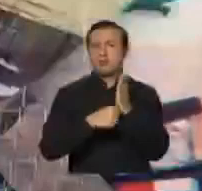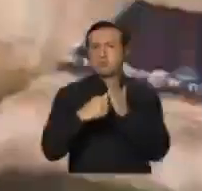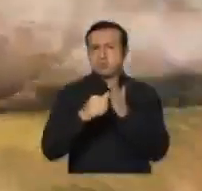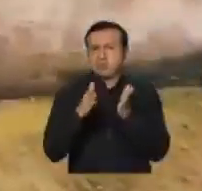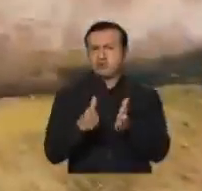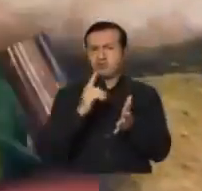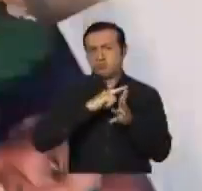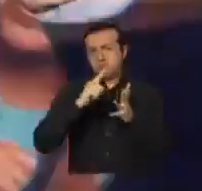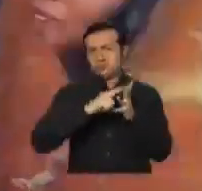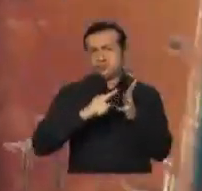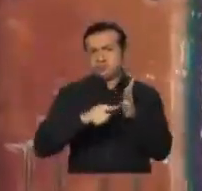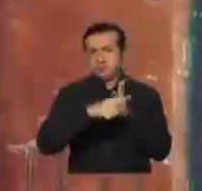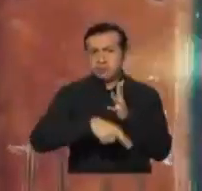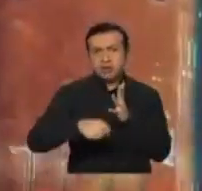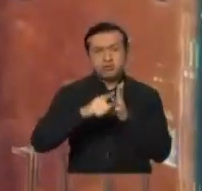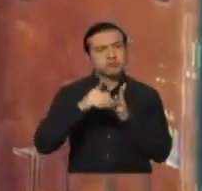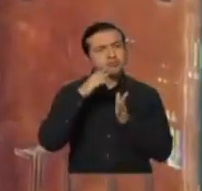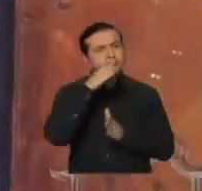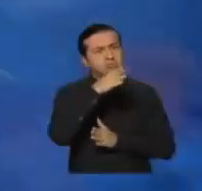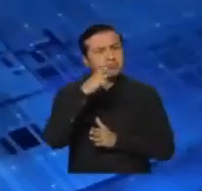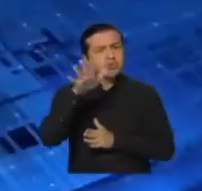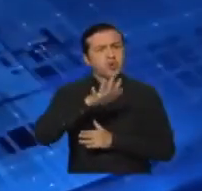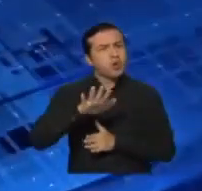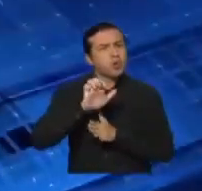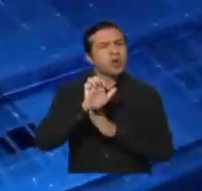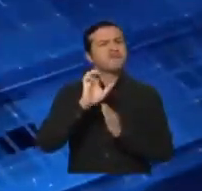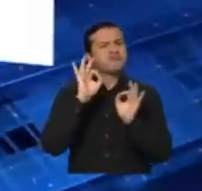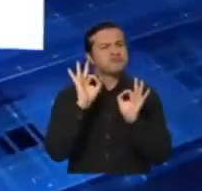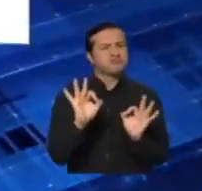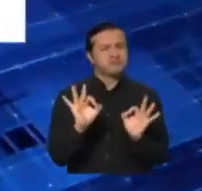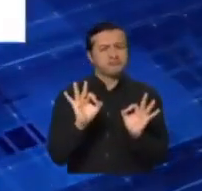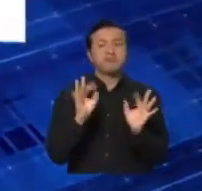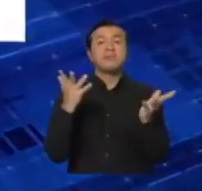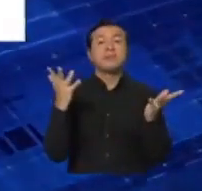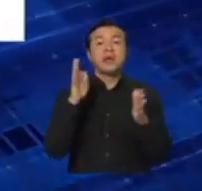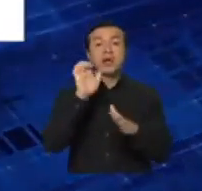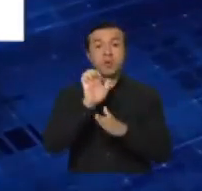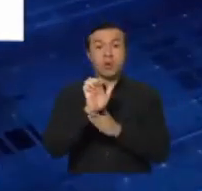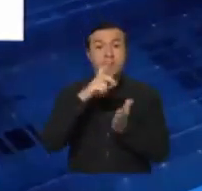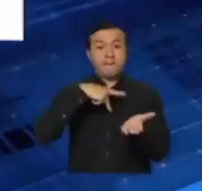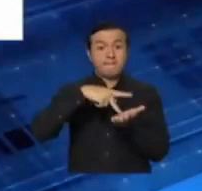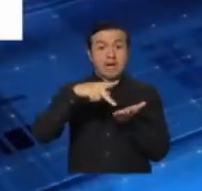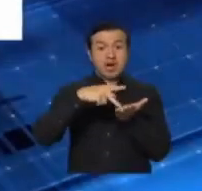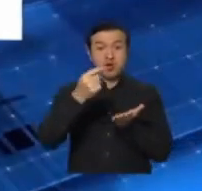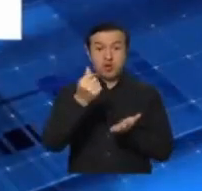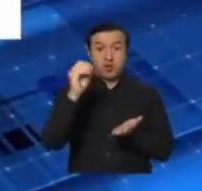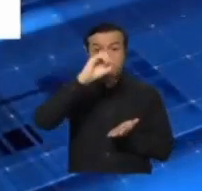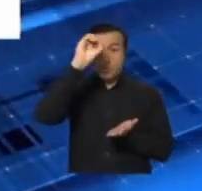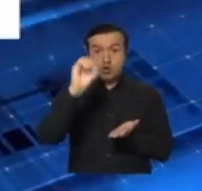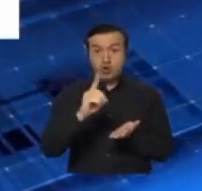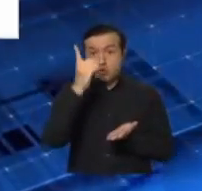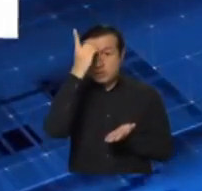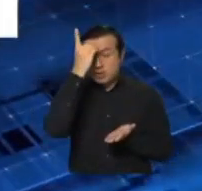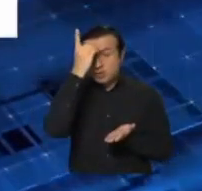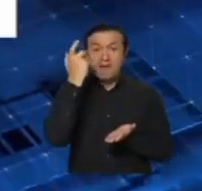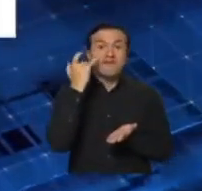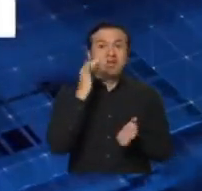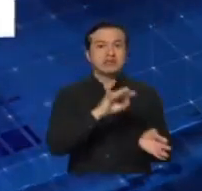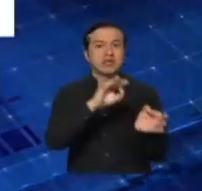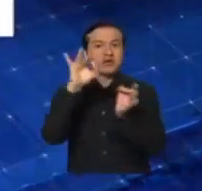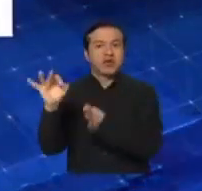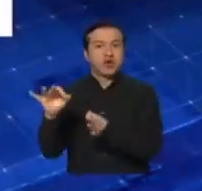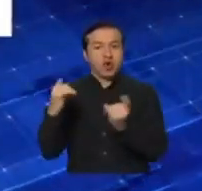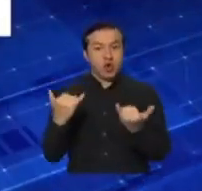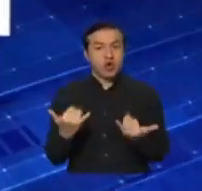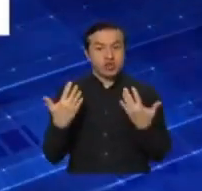nacional con importantes resultados. Ecuador logró diferir el pago de los intereses de la deuda y ahora contará con